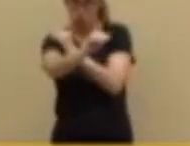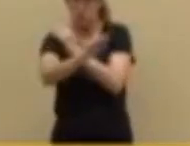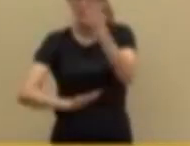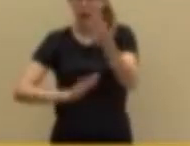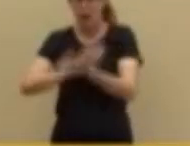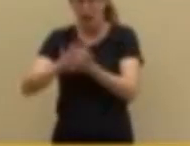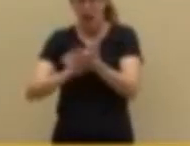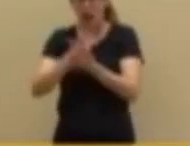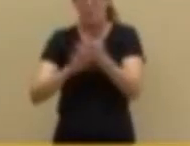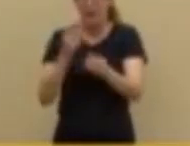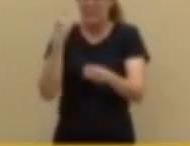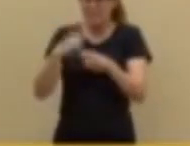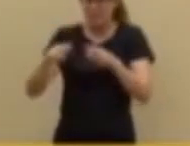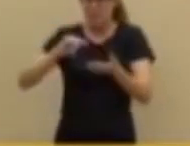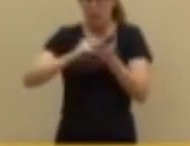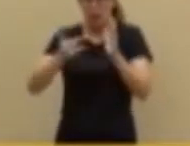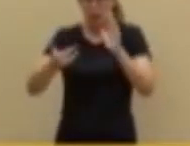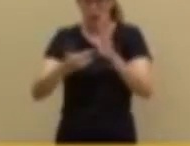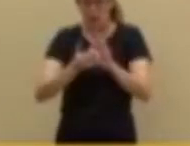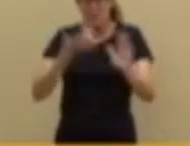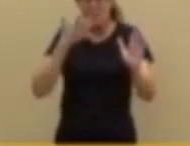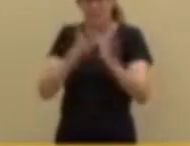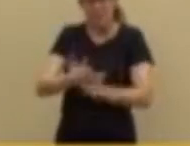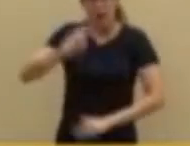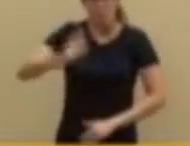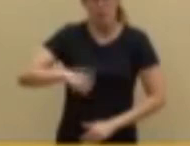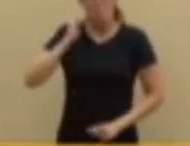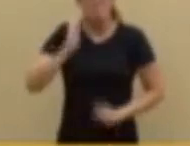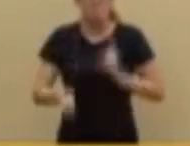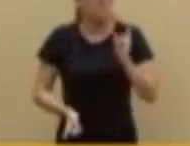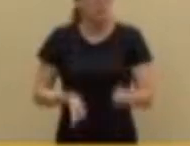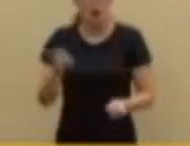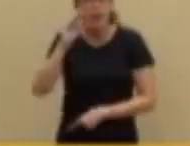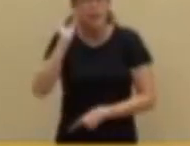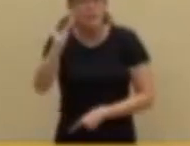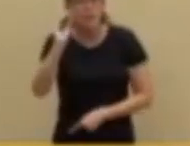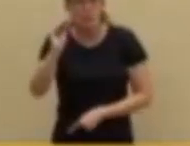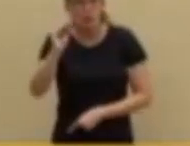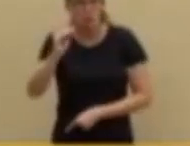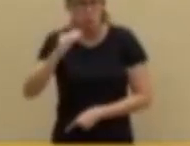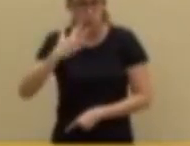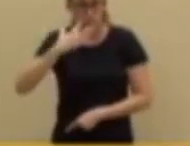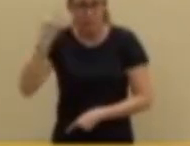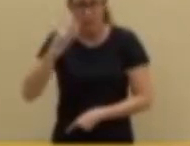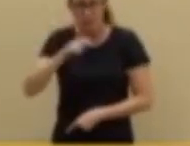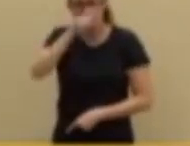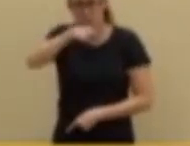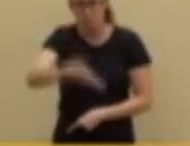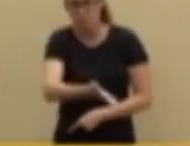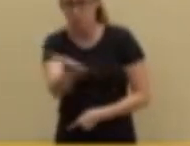han podido enseñar cómo rayos han podido comprarse una casa de un millón de euros en esa organización. ¡Gracias! ¡Gracias!